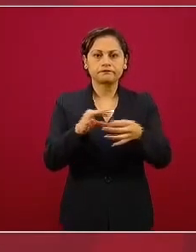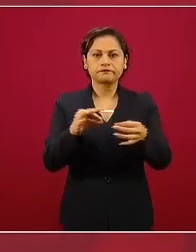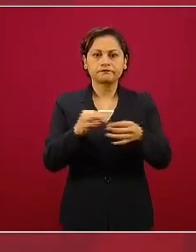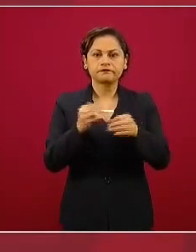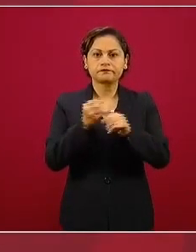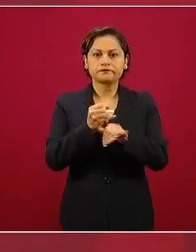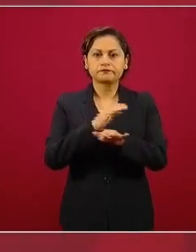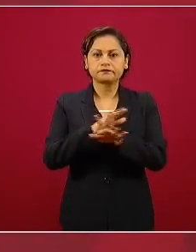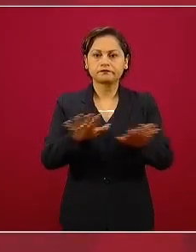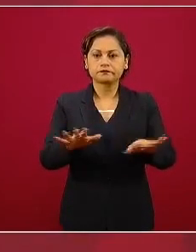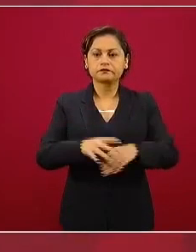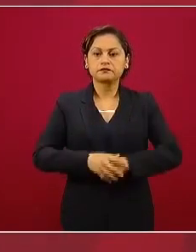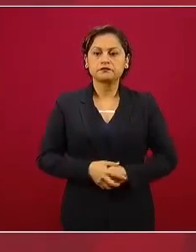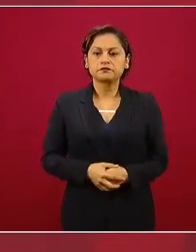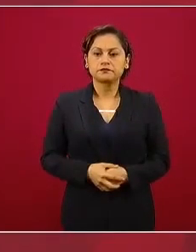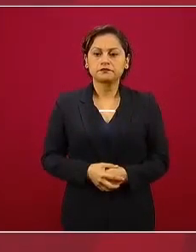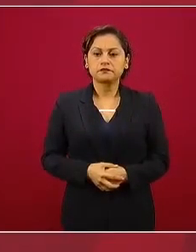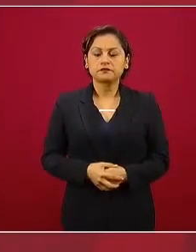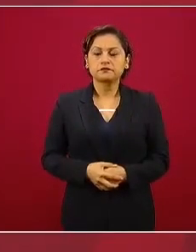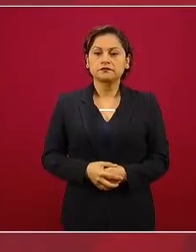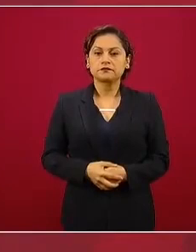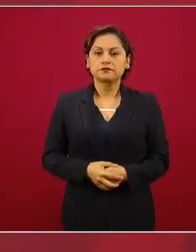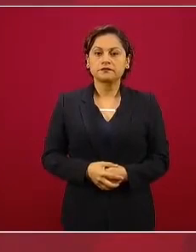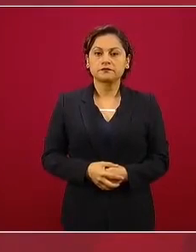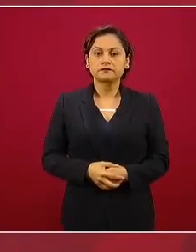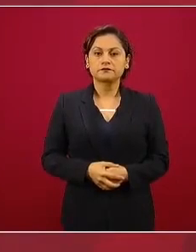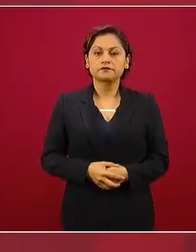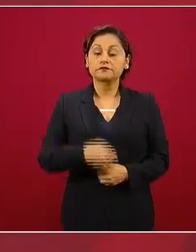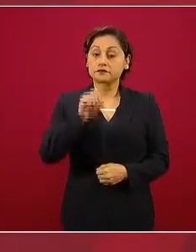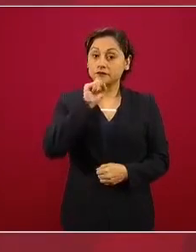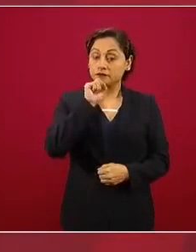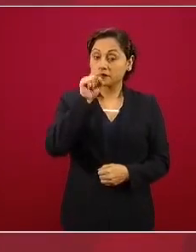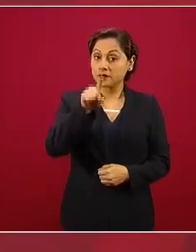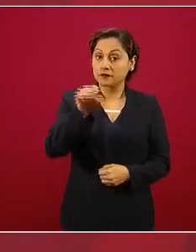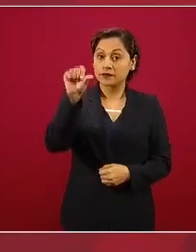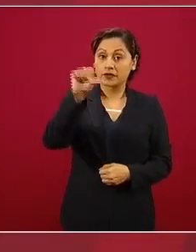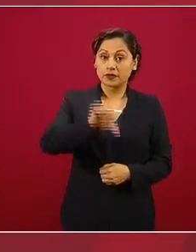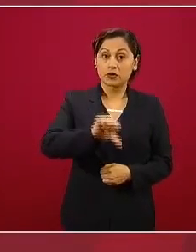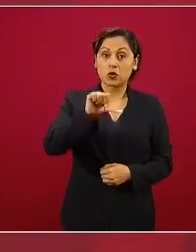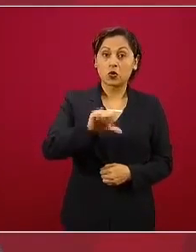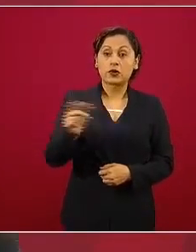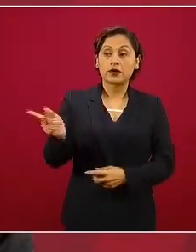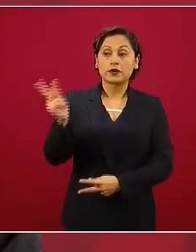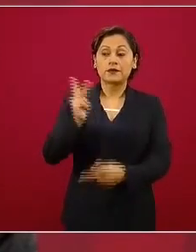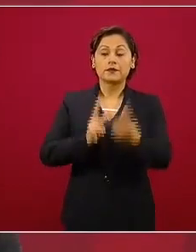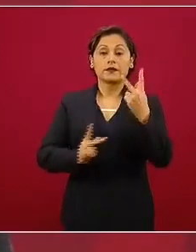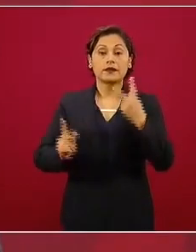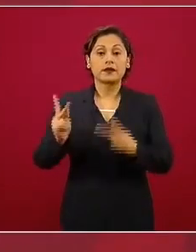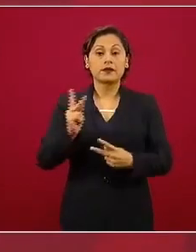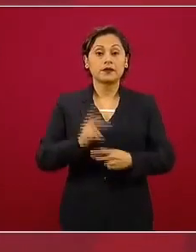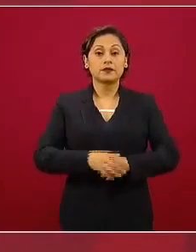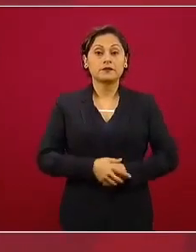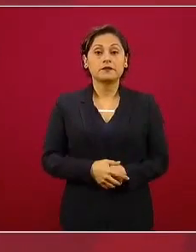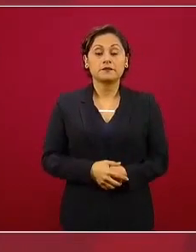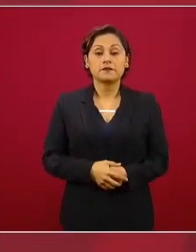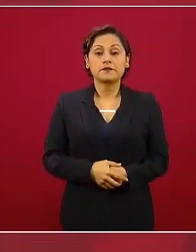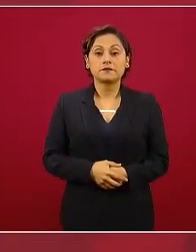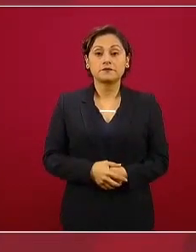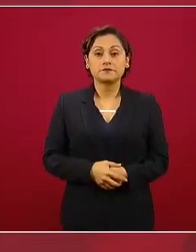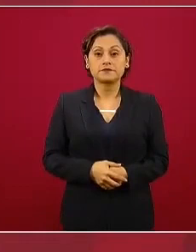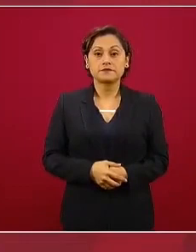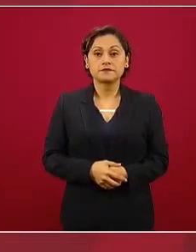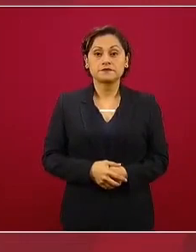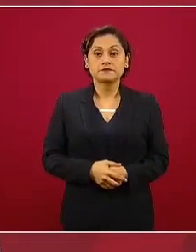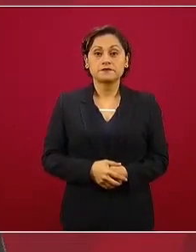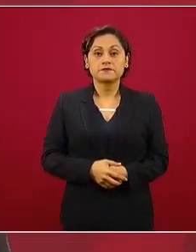la participación de los